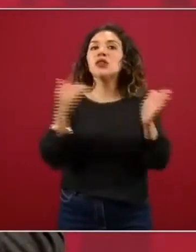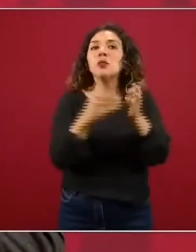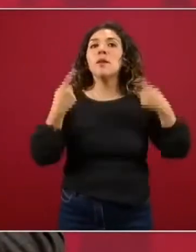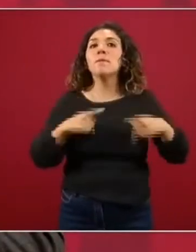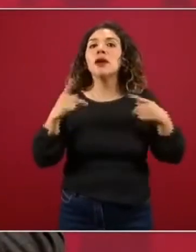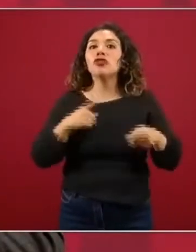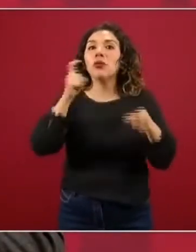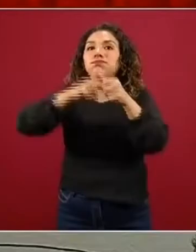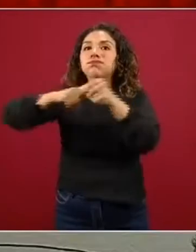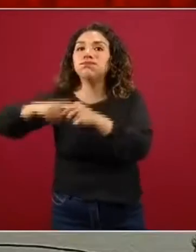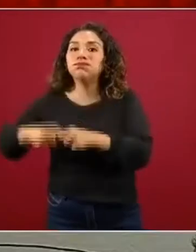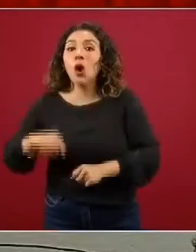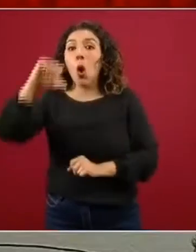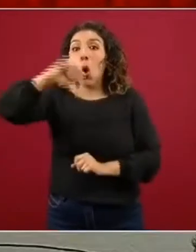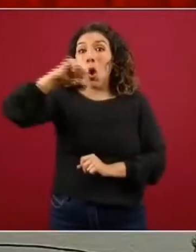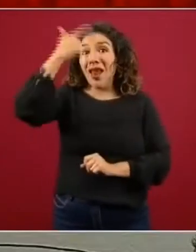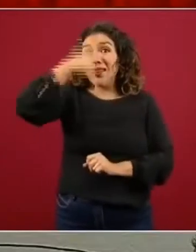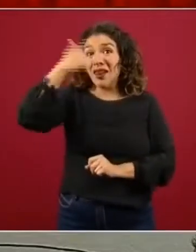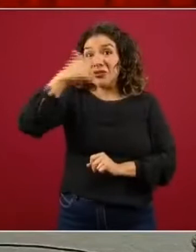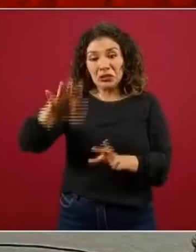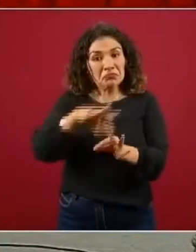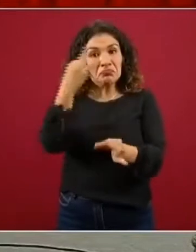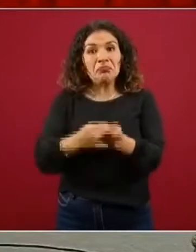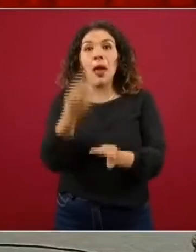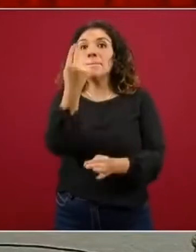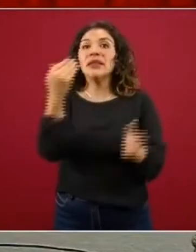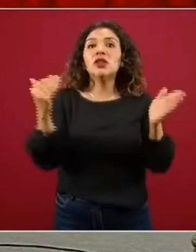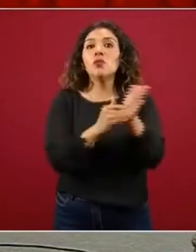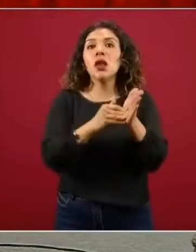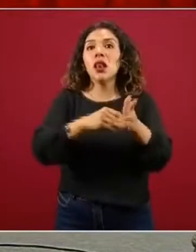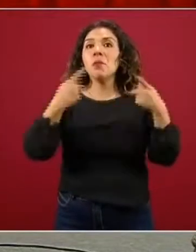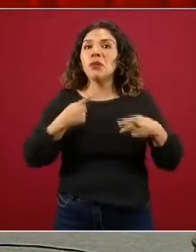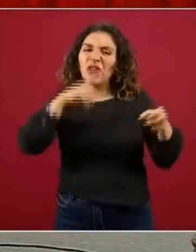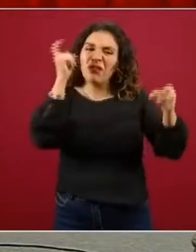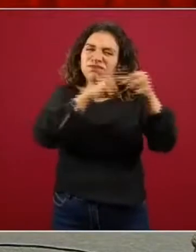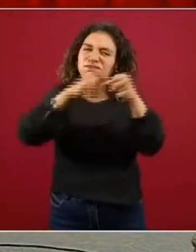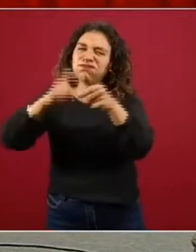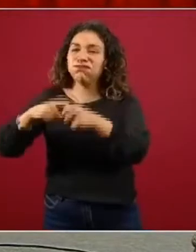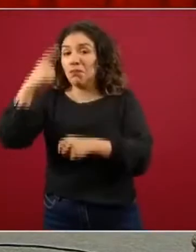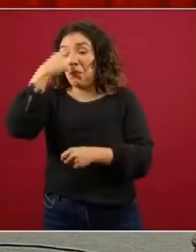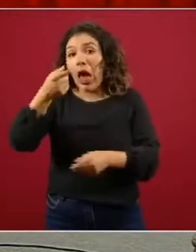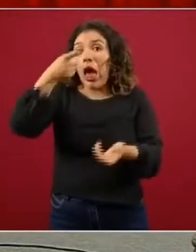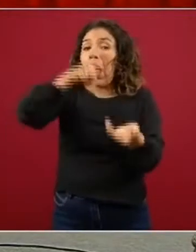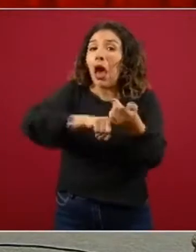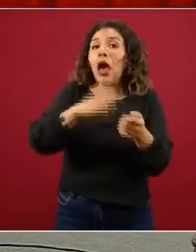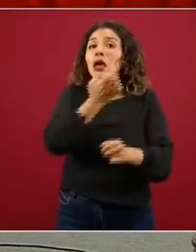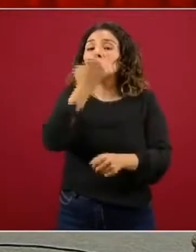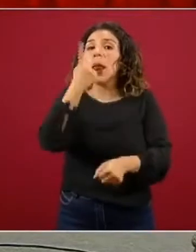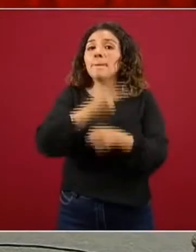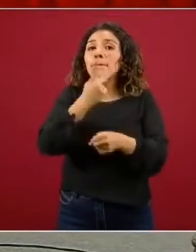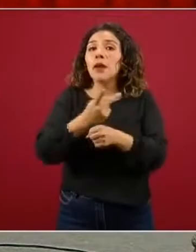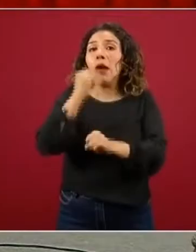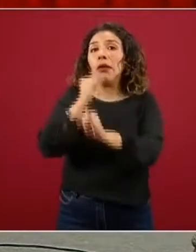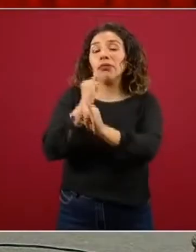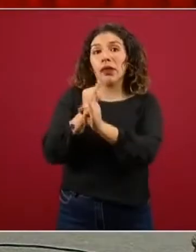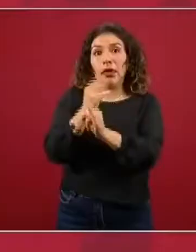alumnos. 25 mil registros de inscripción en Prepa en línea. En dos días, de manera que estamos viendo la